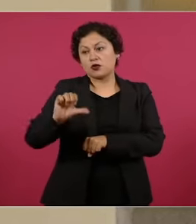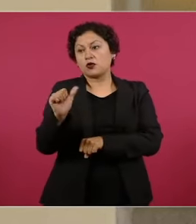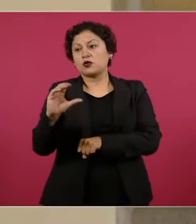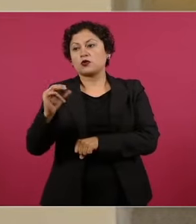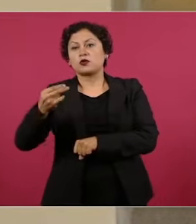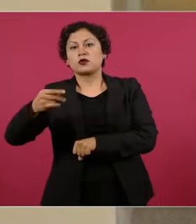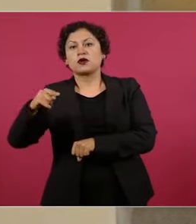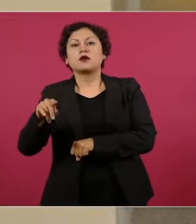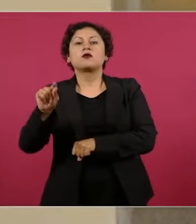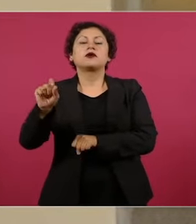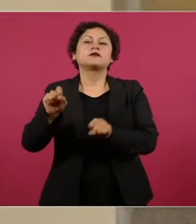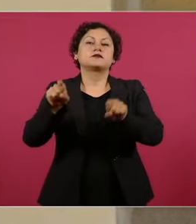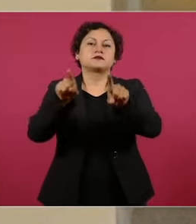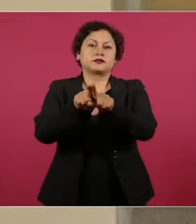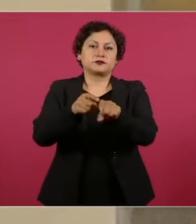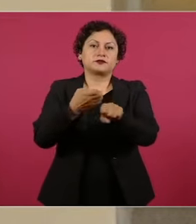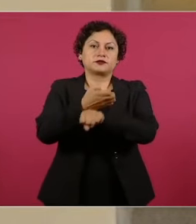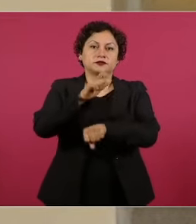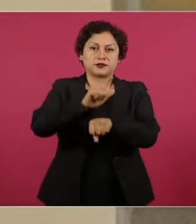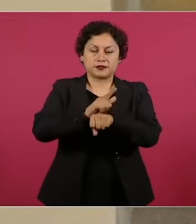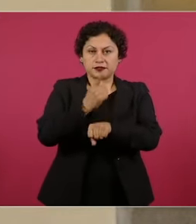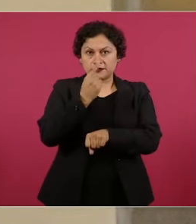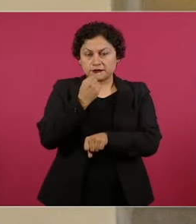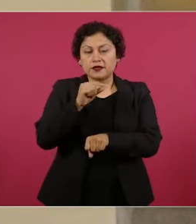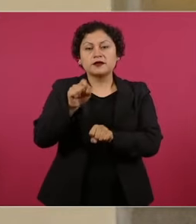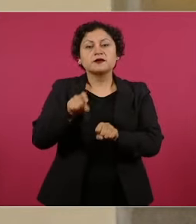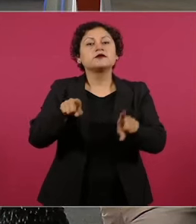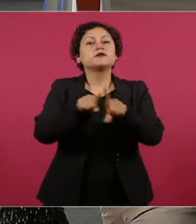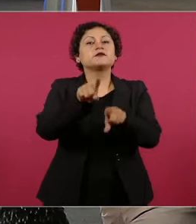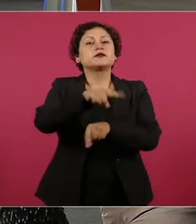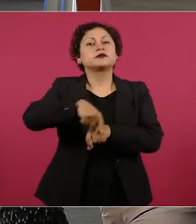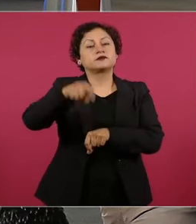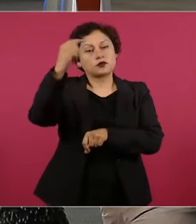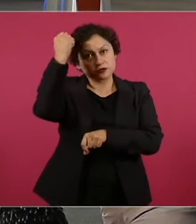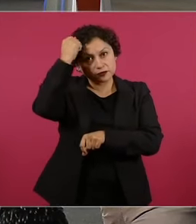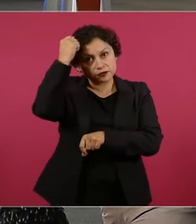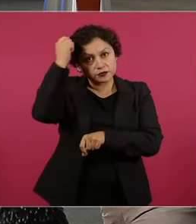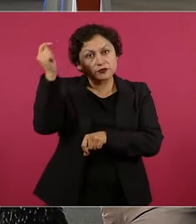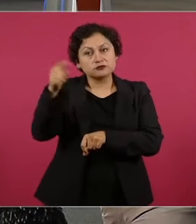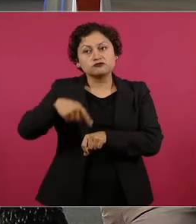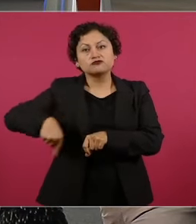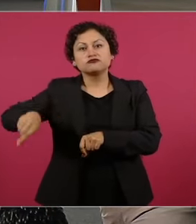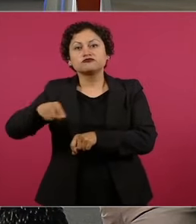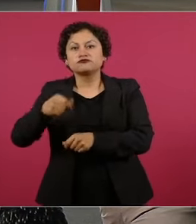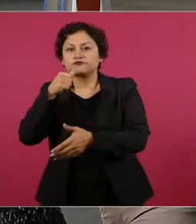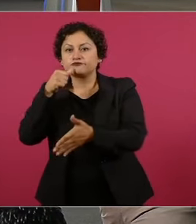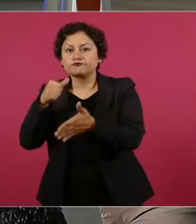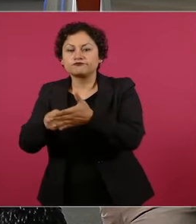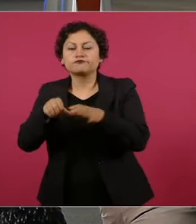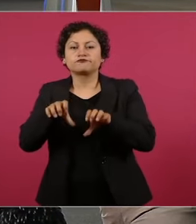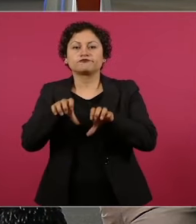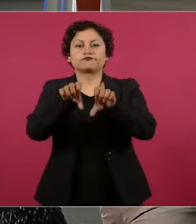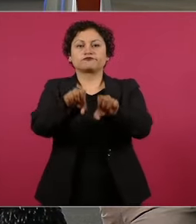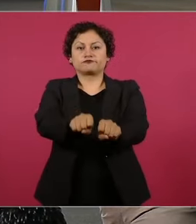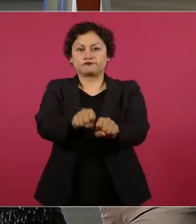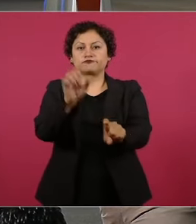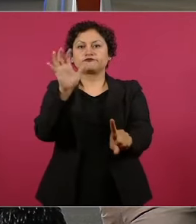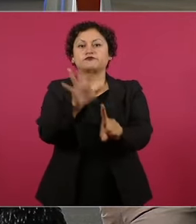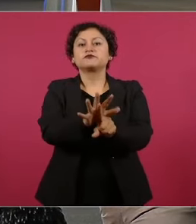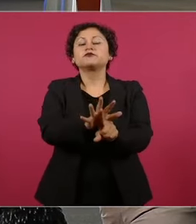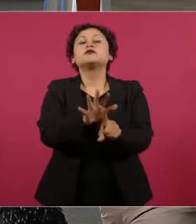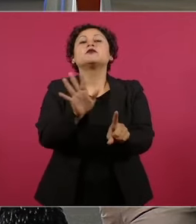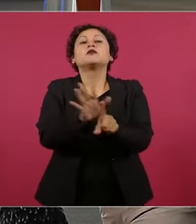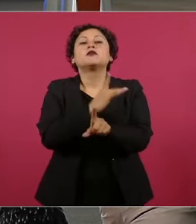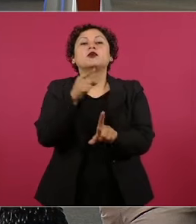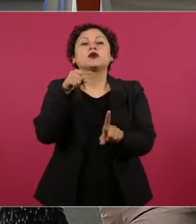Estatal y la Policía de Texcoco, tras cumplimentar una orden de aprehensión en su contra por el delito de homicidio en agravio del